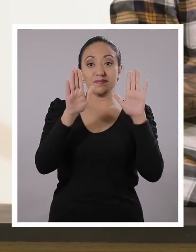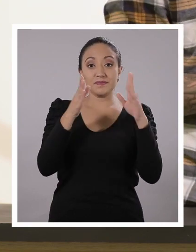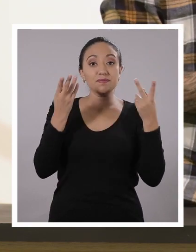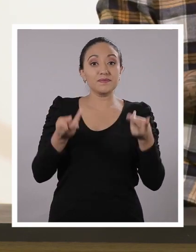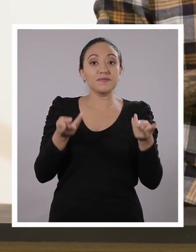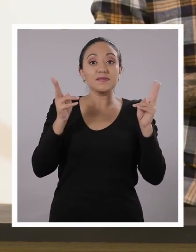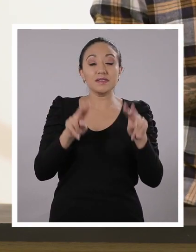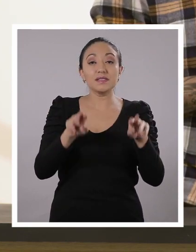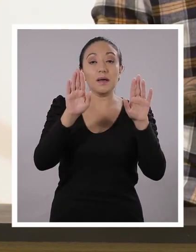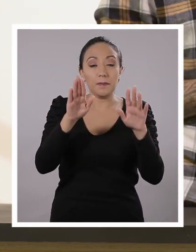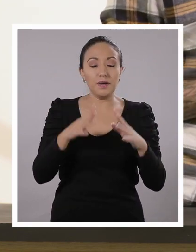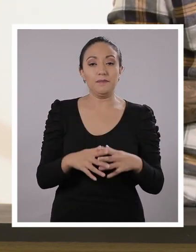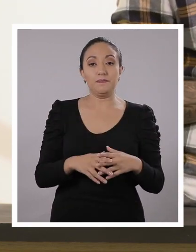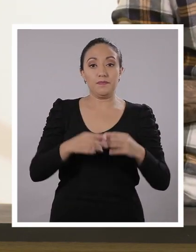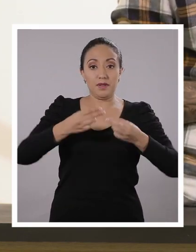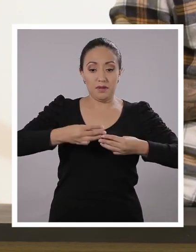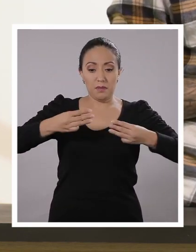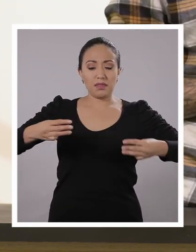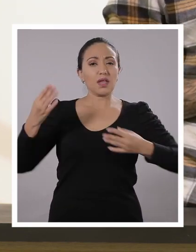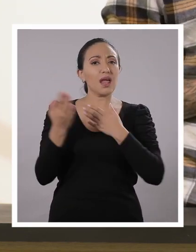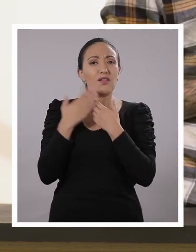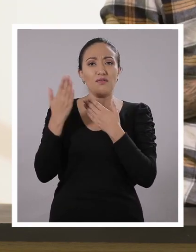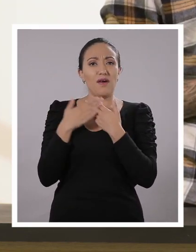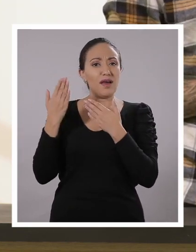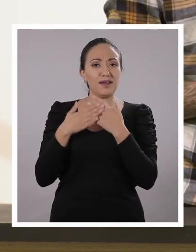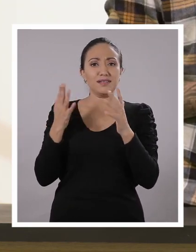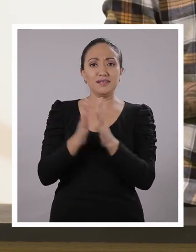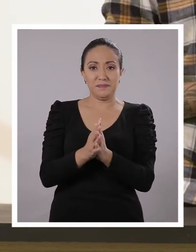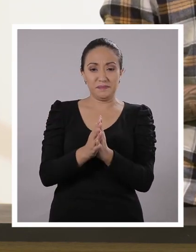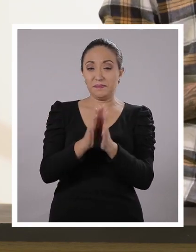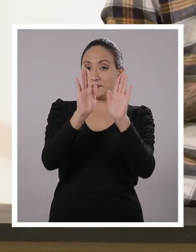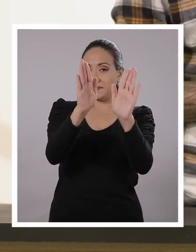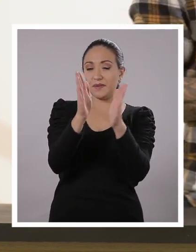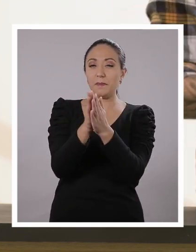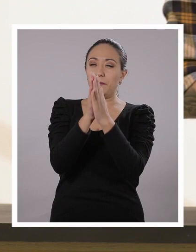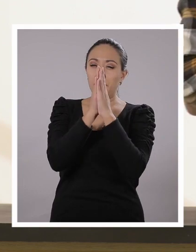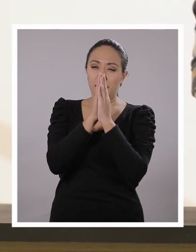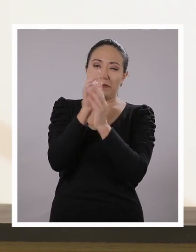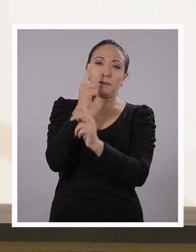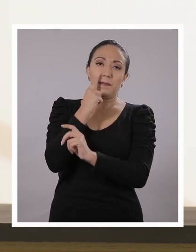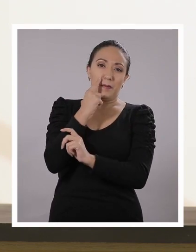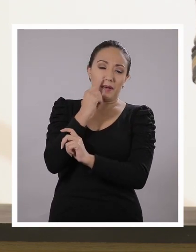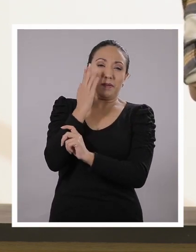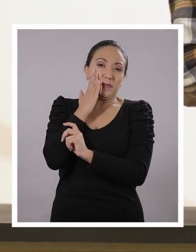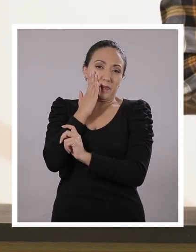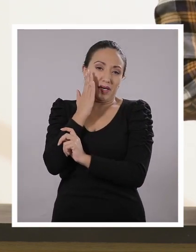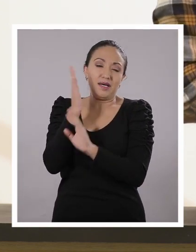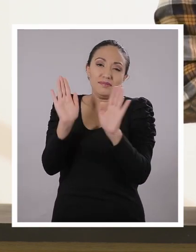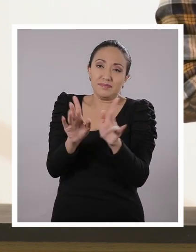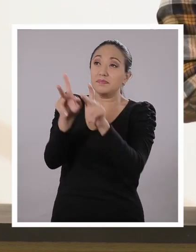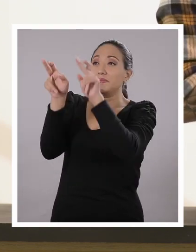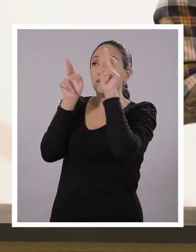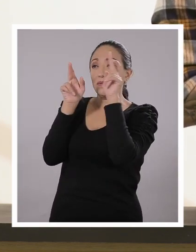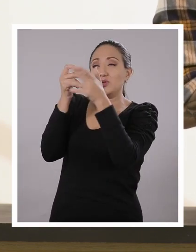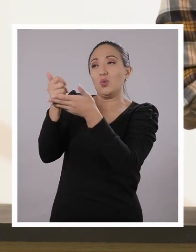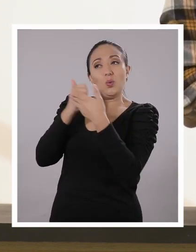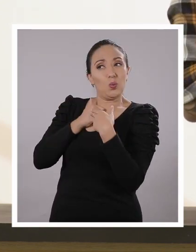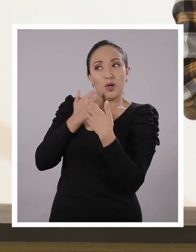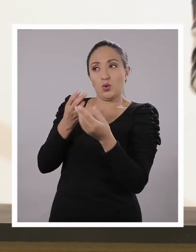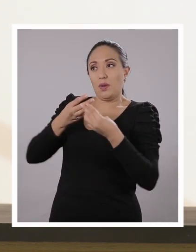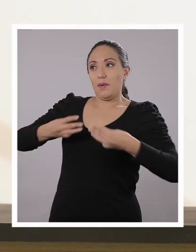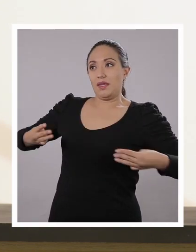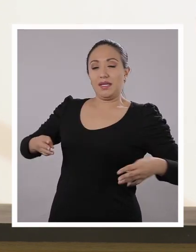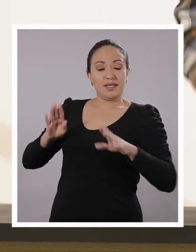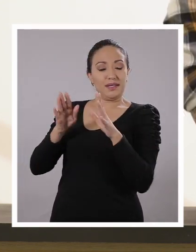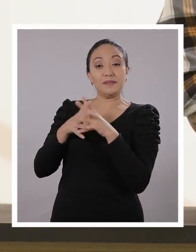Y además, chicos y chicas, los materiales son súper sencillos. Pide siempre autorización en casa para poder usar todos los